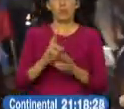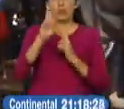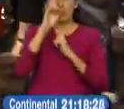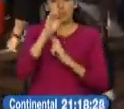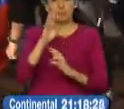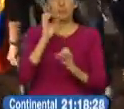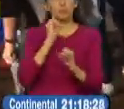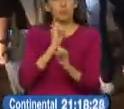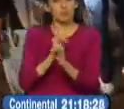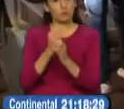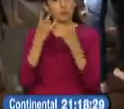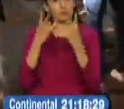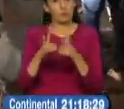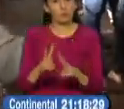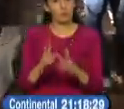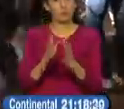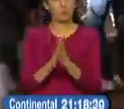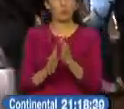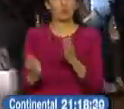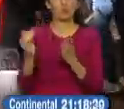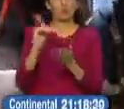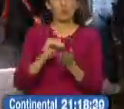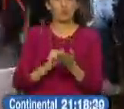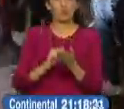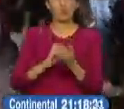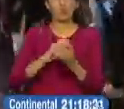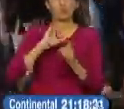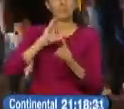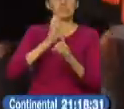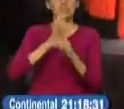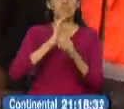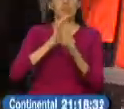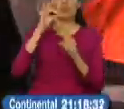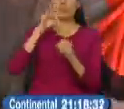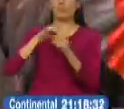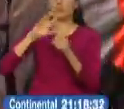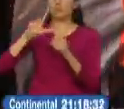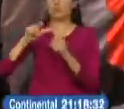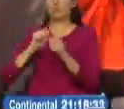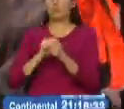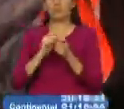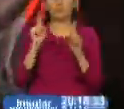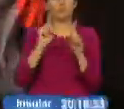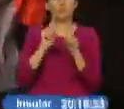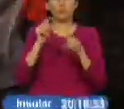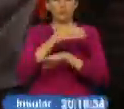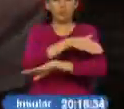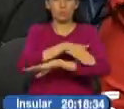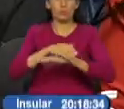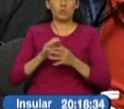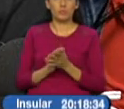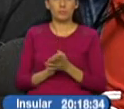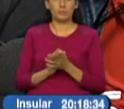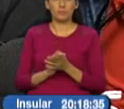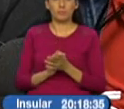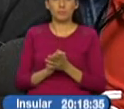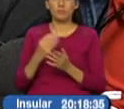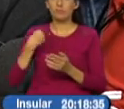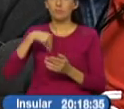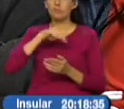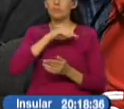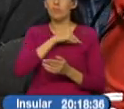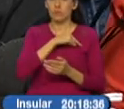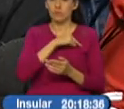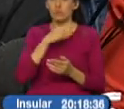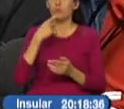institucionalidad que se plasma en canalizar reclamos sobre las elecciones por intermedio de las vías adecuadas. Nosotros lo hemos